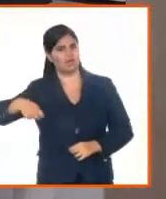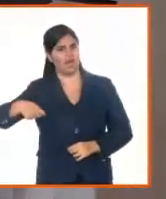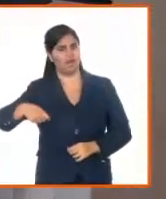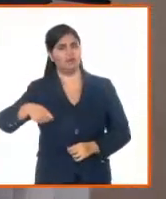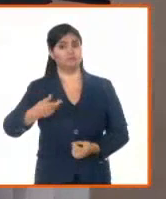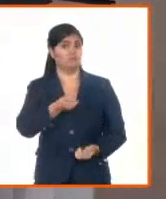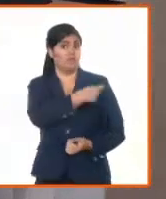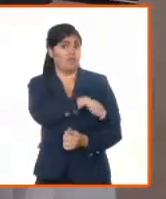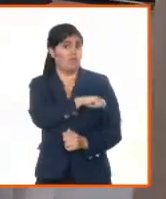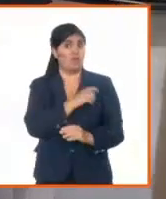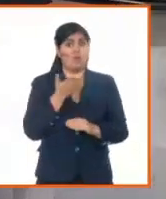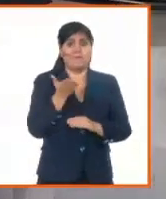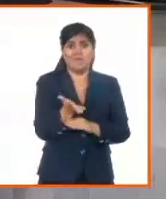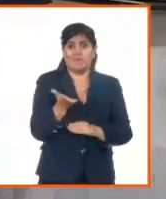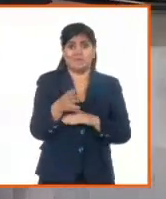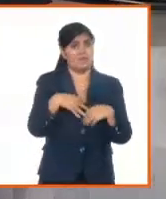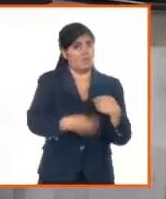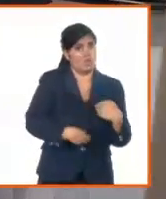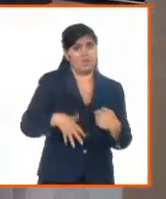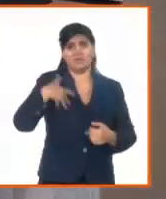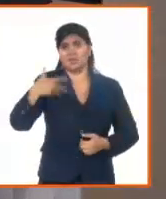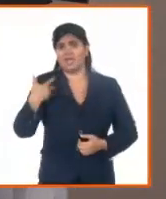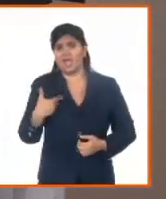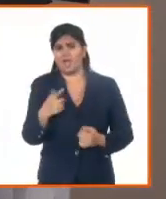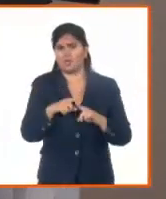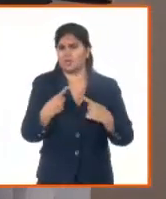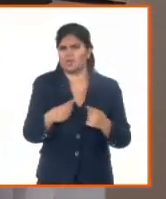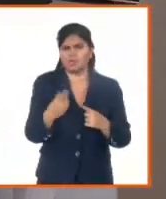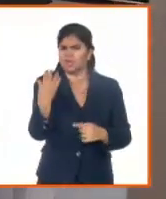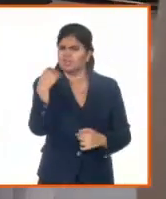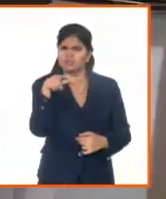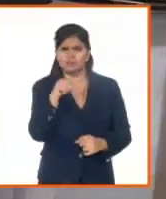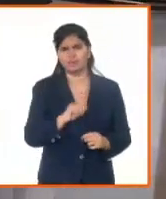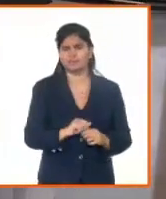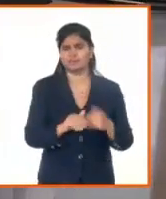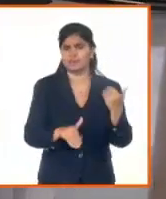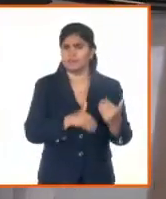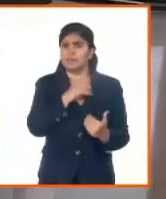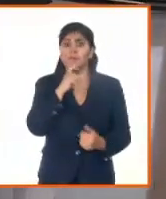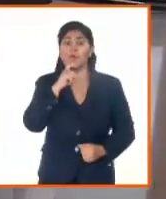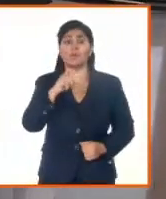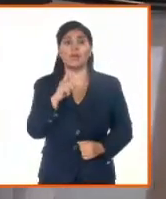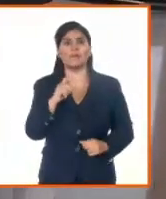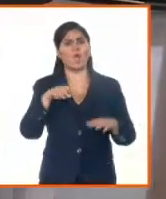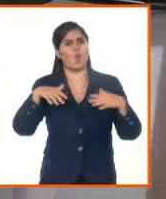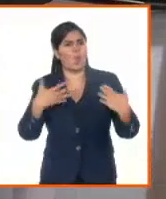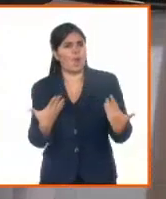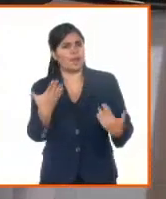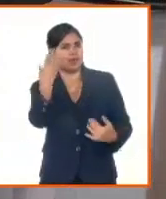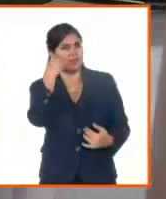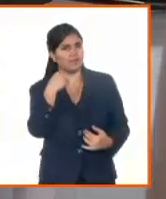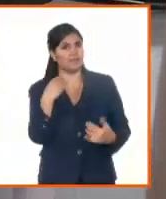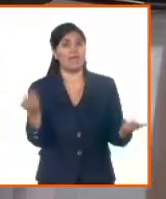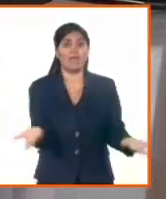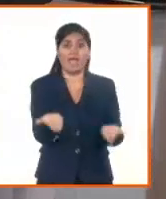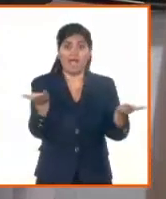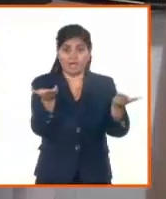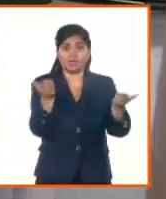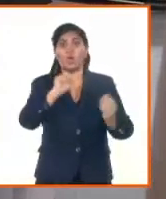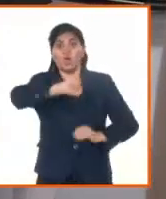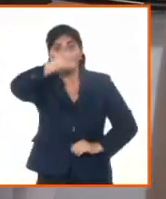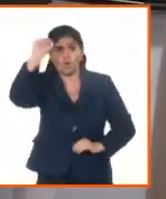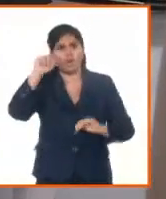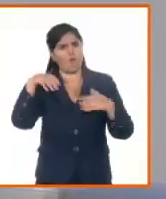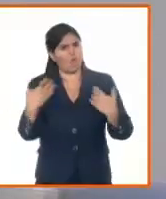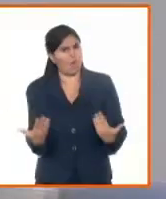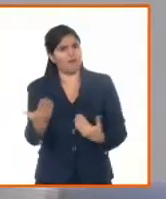demanda de estos servicios en Cuba? ¿Cuáles son las principales dificultades que hoy se enfrentan? ¿Cuáles son los avances que se han podido tener en los